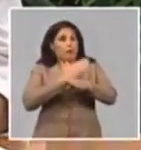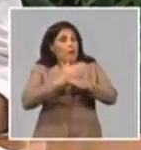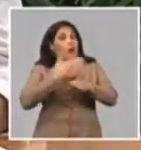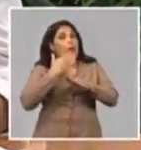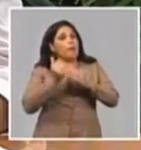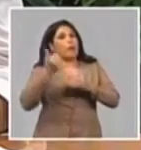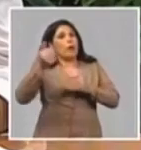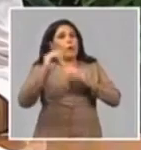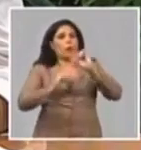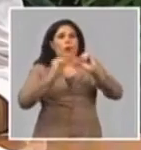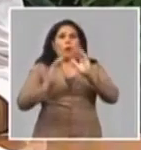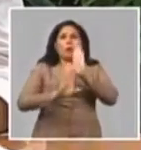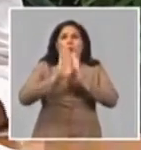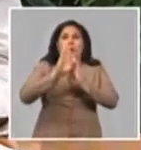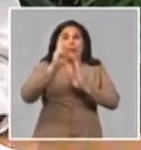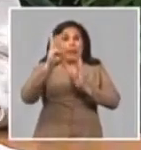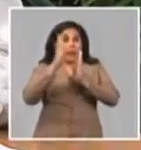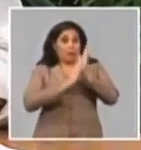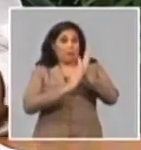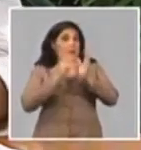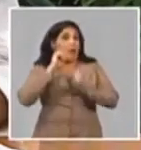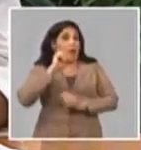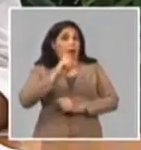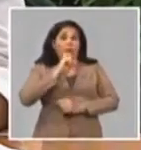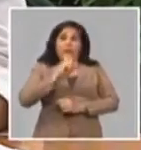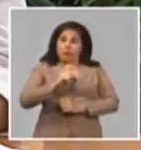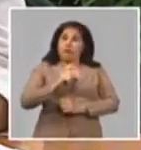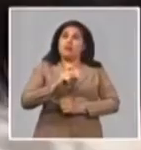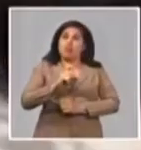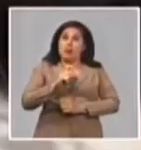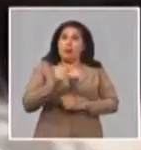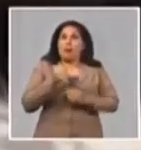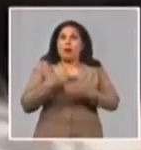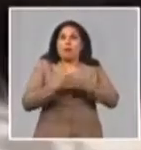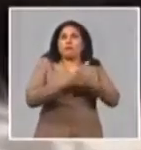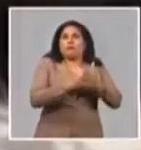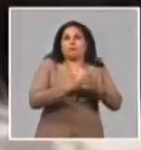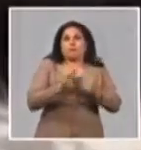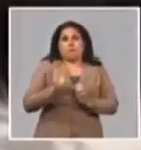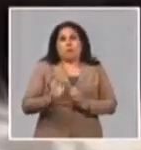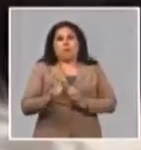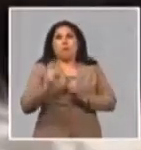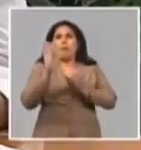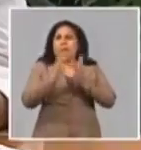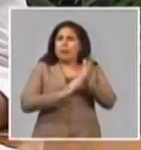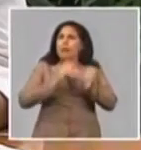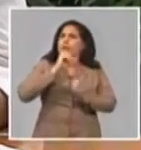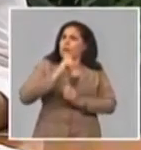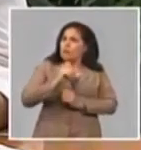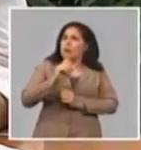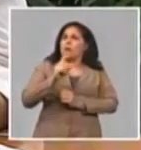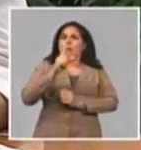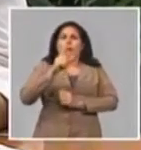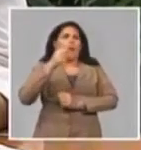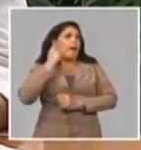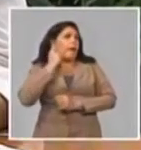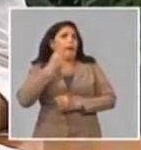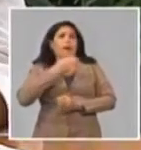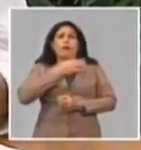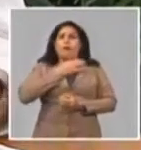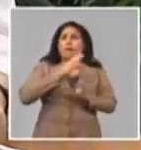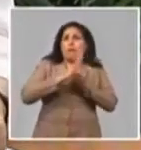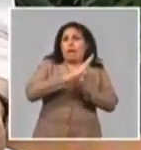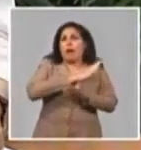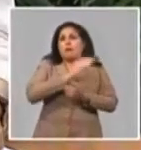primer trimestre, que siempre los primeros trimestres del año son... Es como el pedarranque, ¿no? Exacto, son trimestres de bajos cumplimientos,